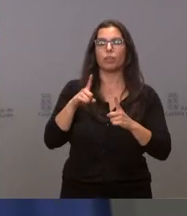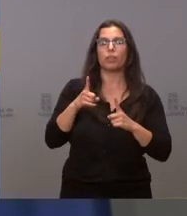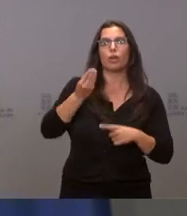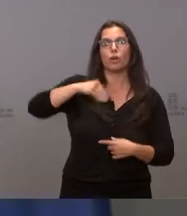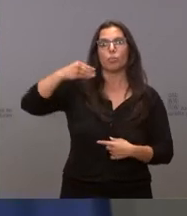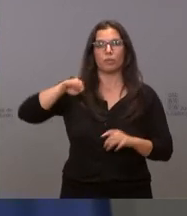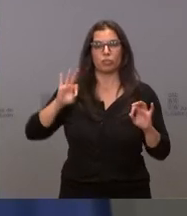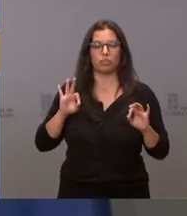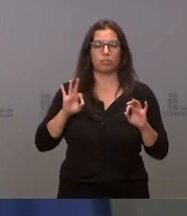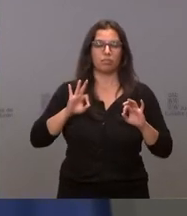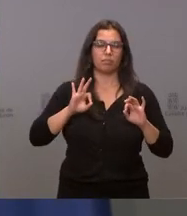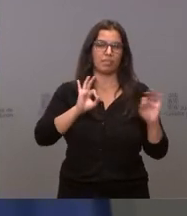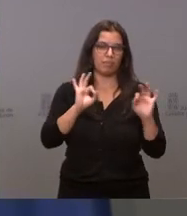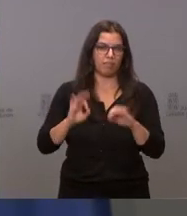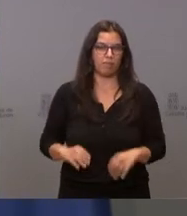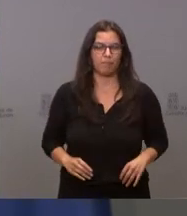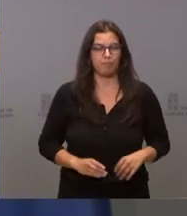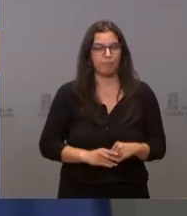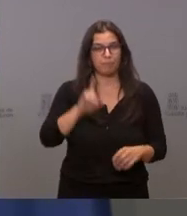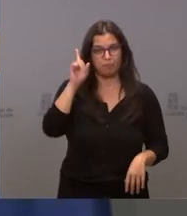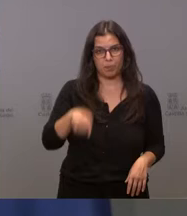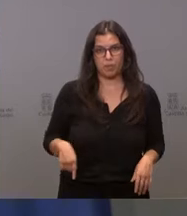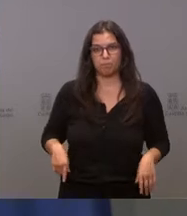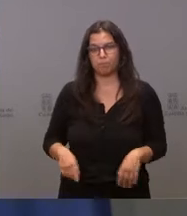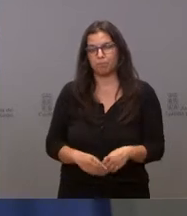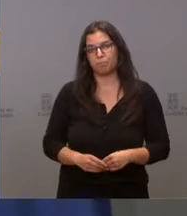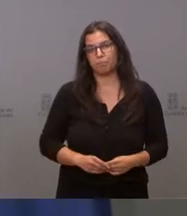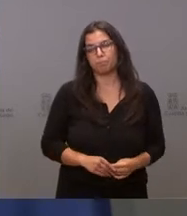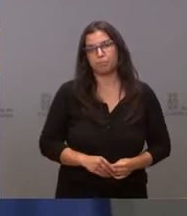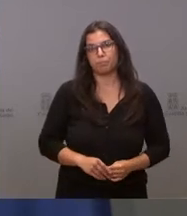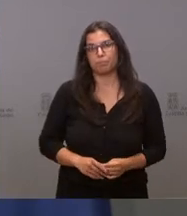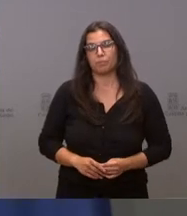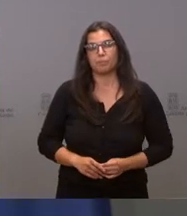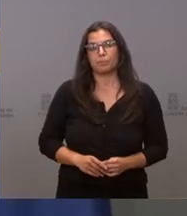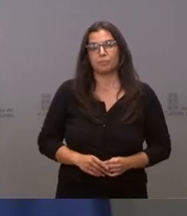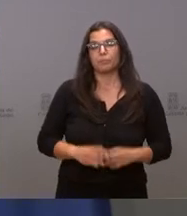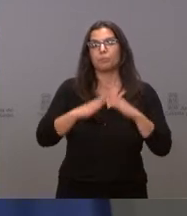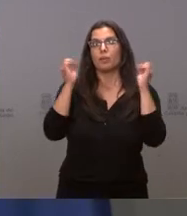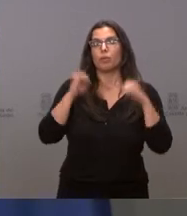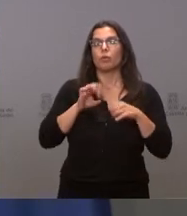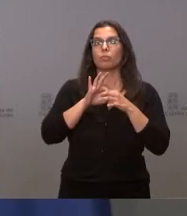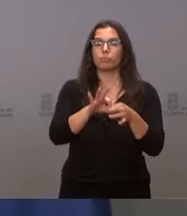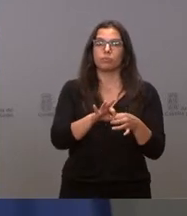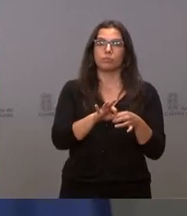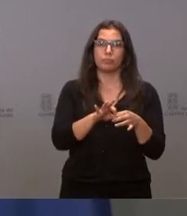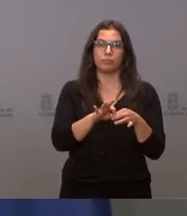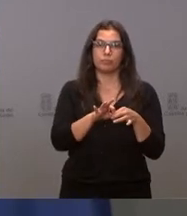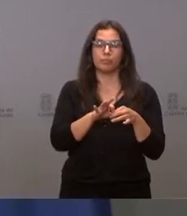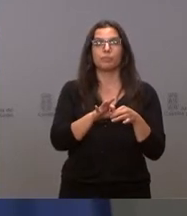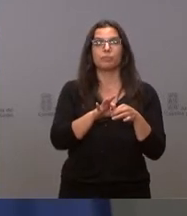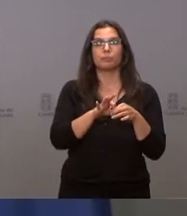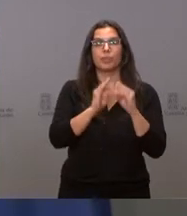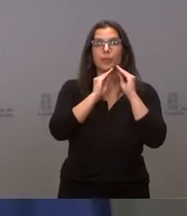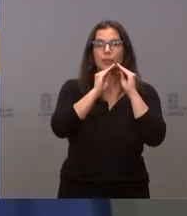específicos. También se contempla el acuerdo relativo al desarrollo